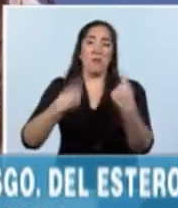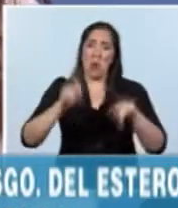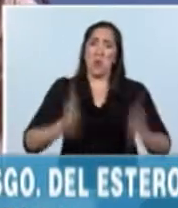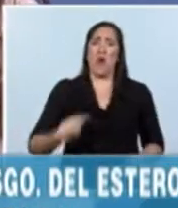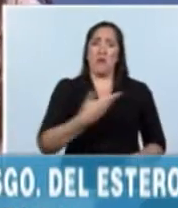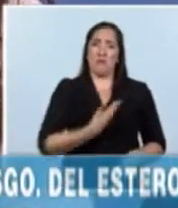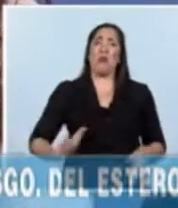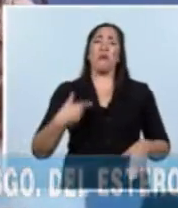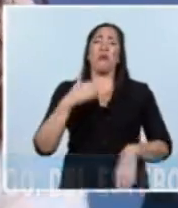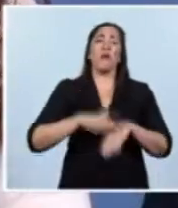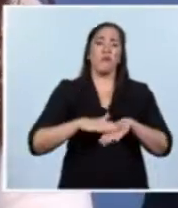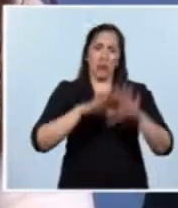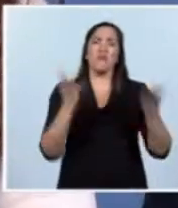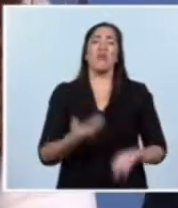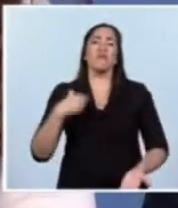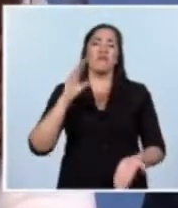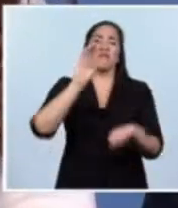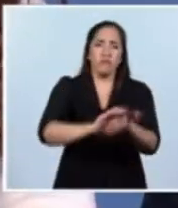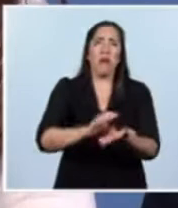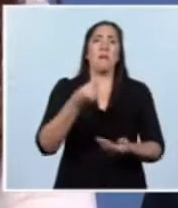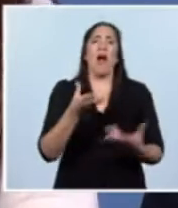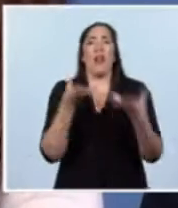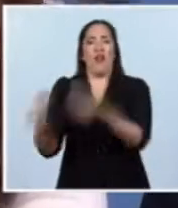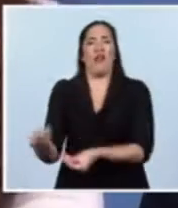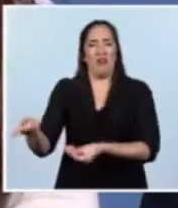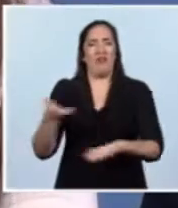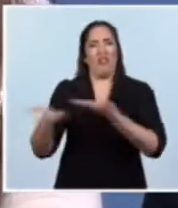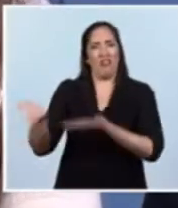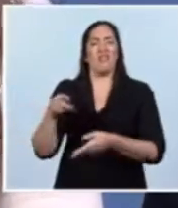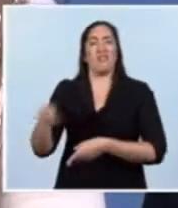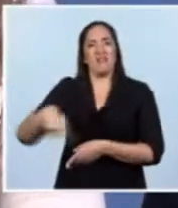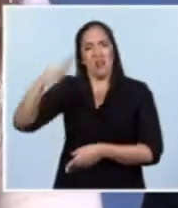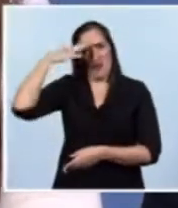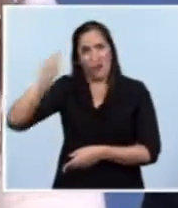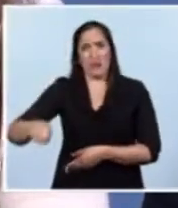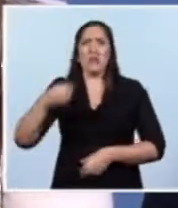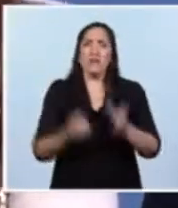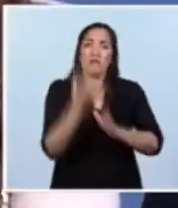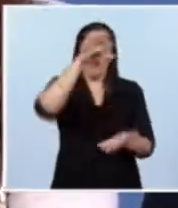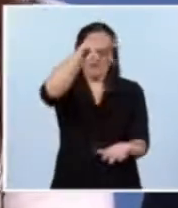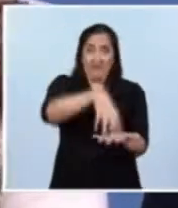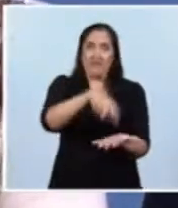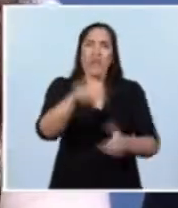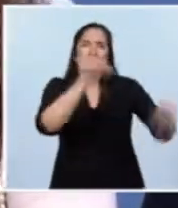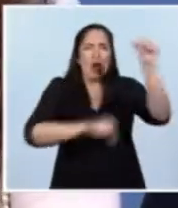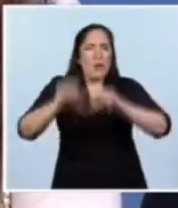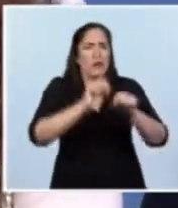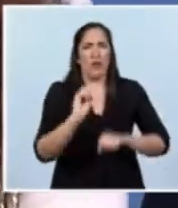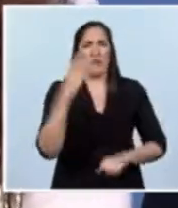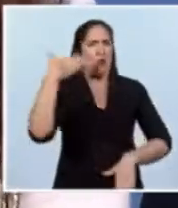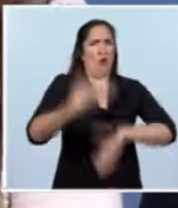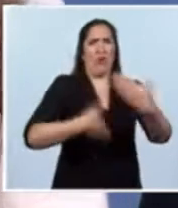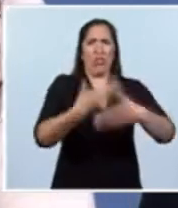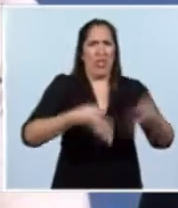que hemos inaugurado laboratorios muy modernos, y acá me acerca el Ministro de